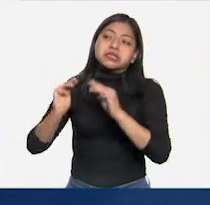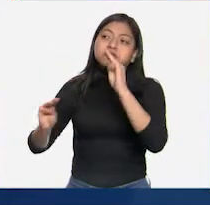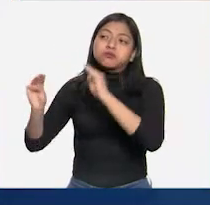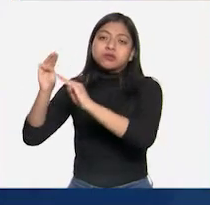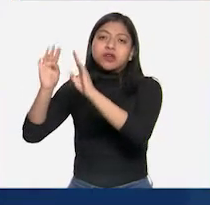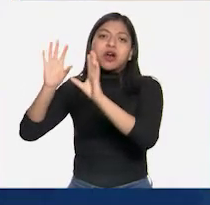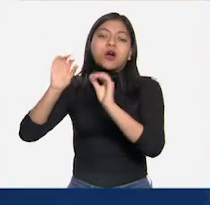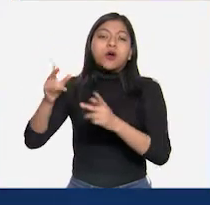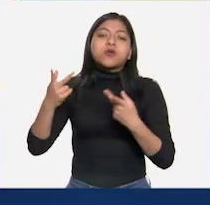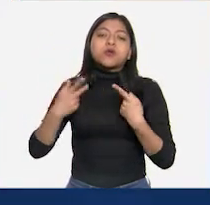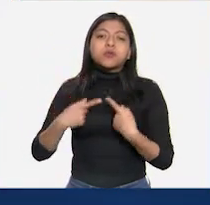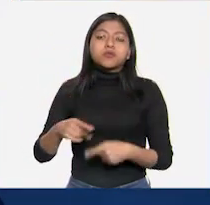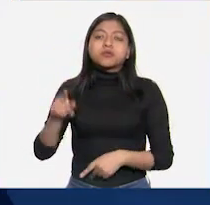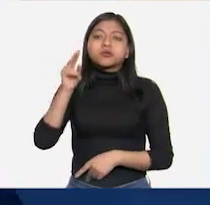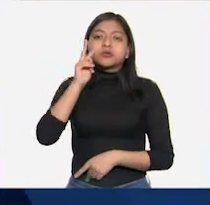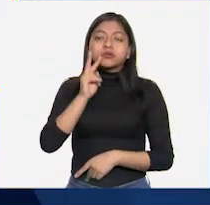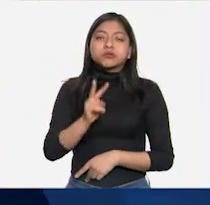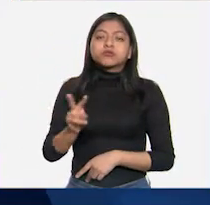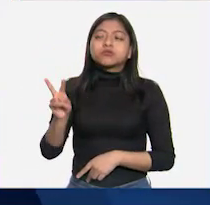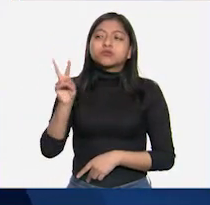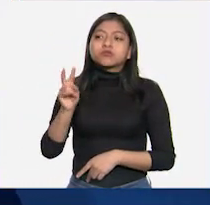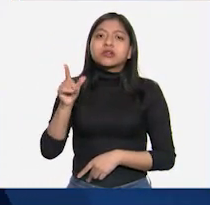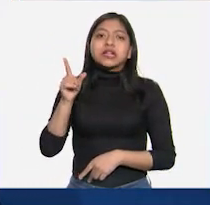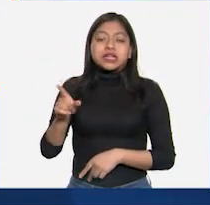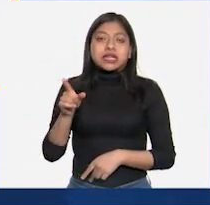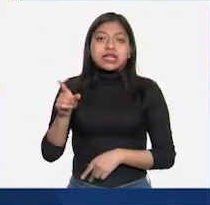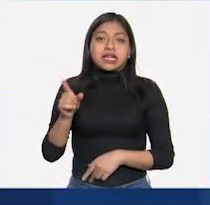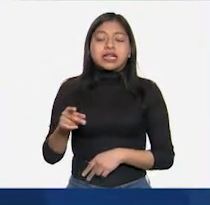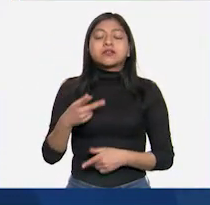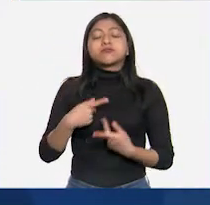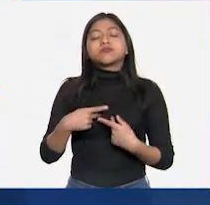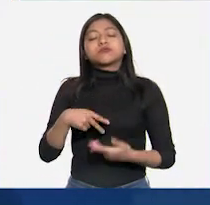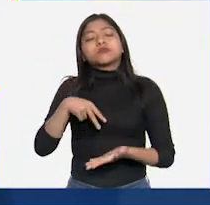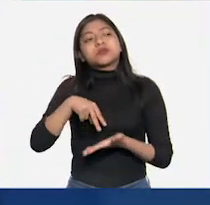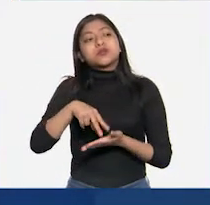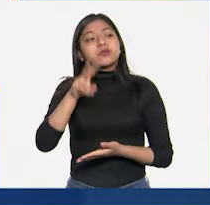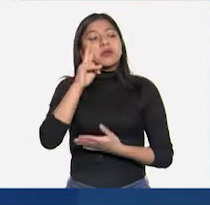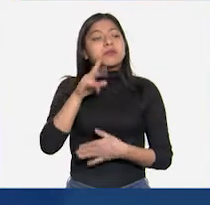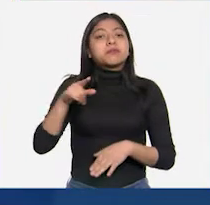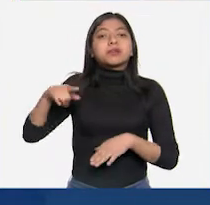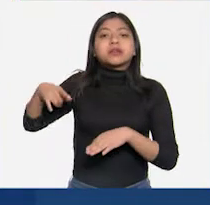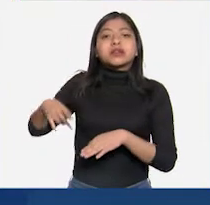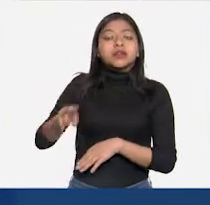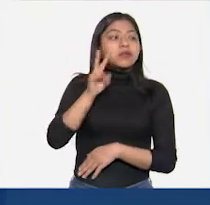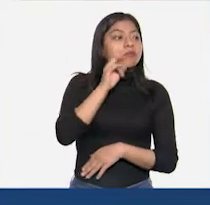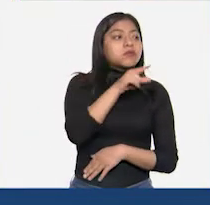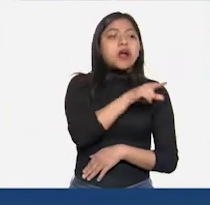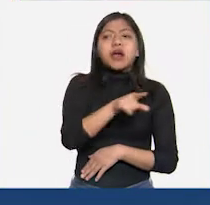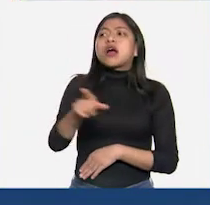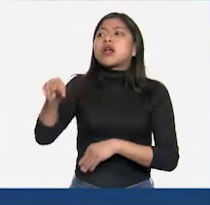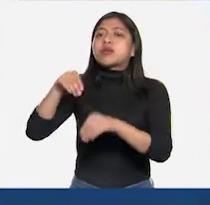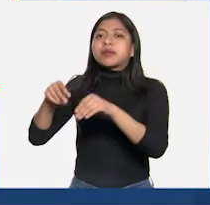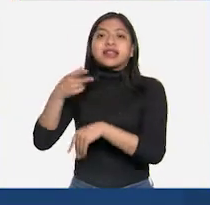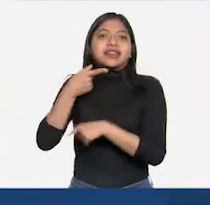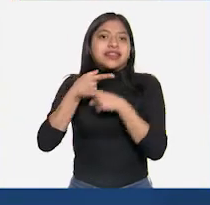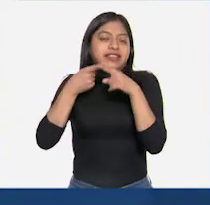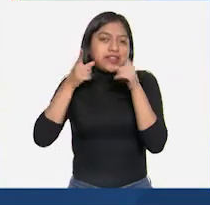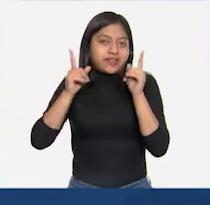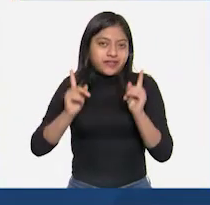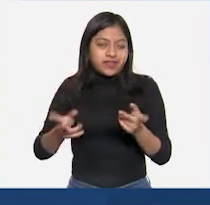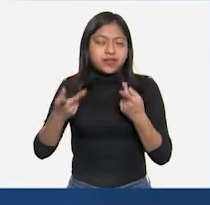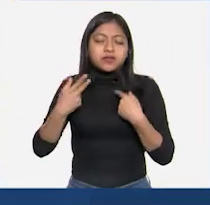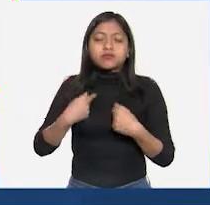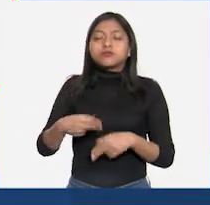camino podrá decir que es el automóvil lo que se mueve. Sin embargo, un pasajero que está cómodamente sentado,